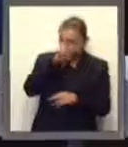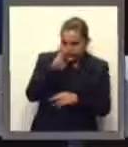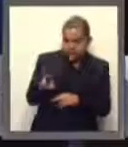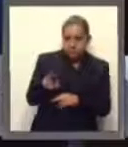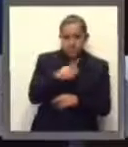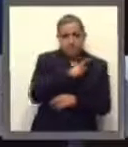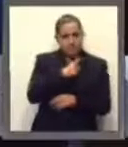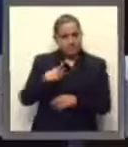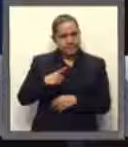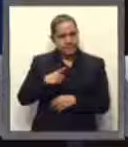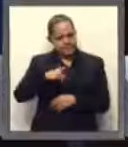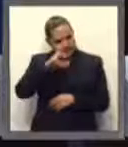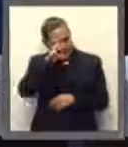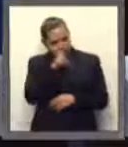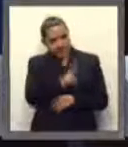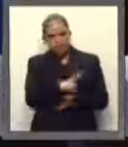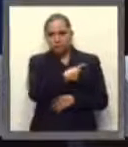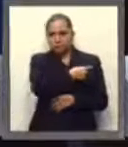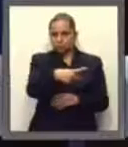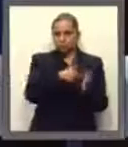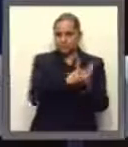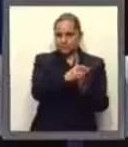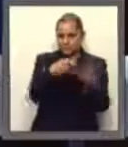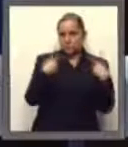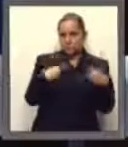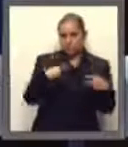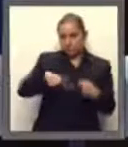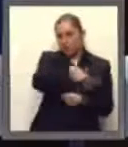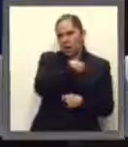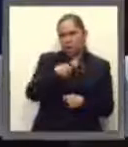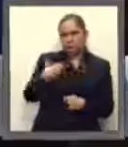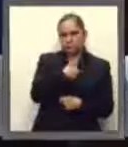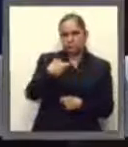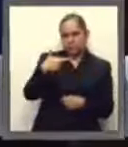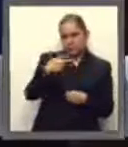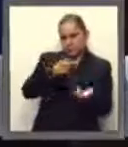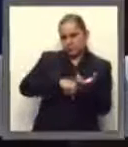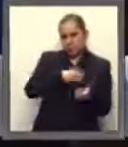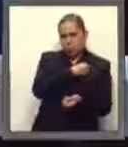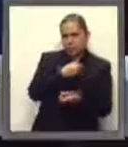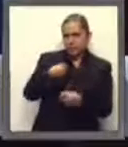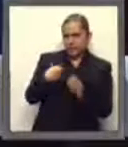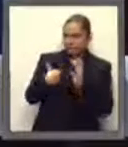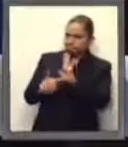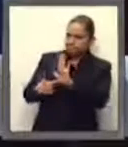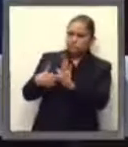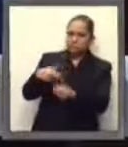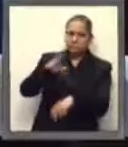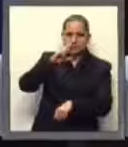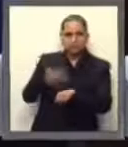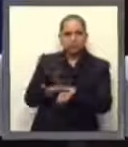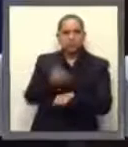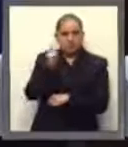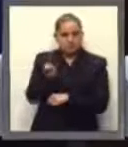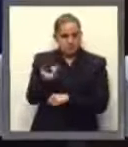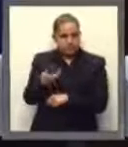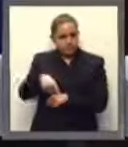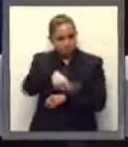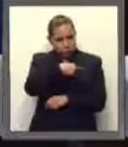respetar el correcto ejercicio de los derechos humanos. Por lo cual, en el ámbito de nuestra competencia,